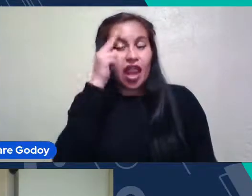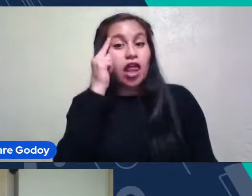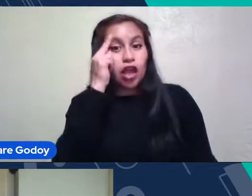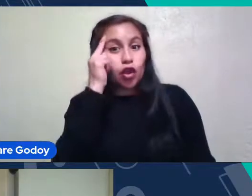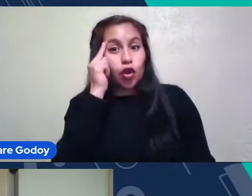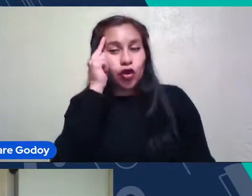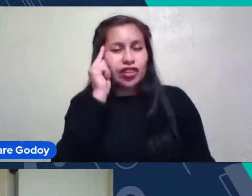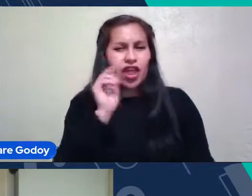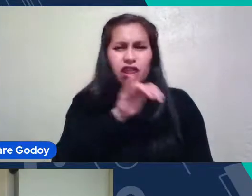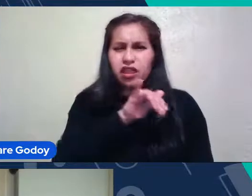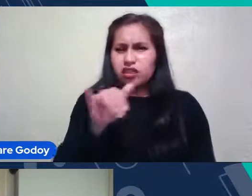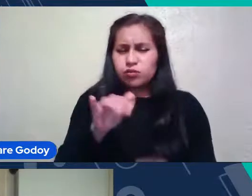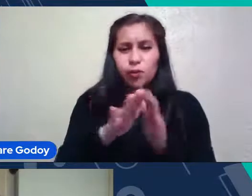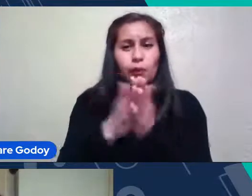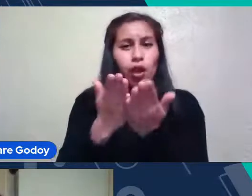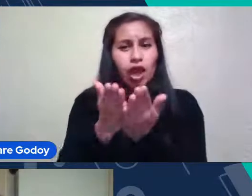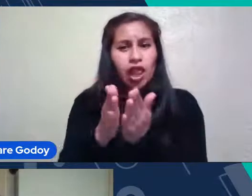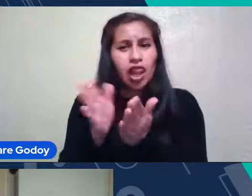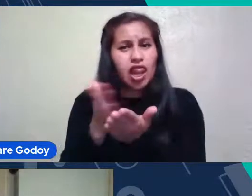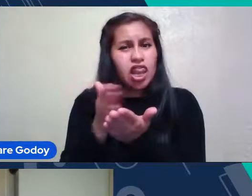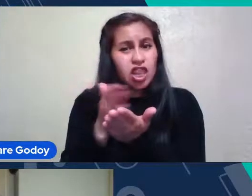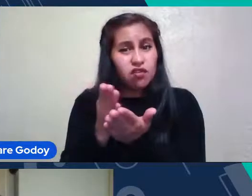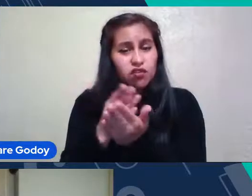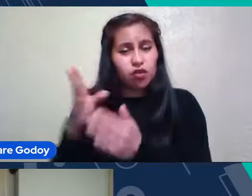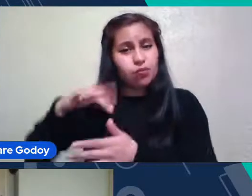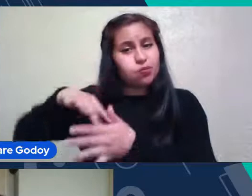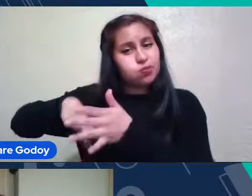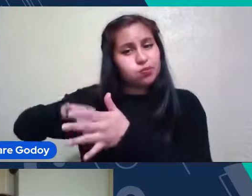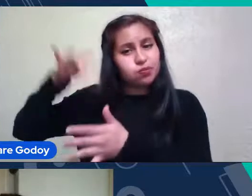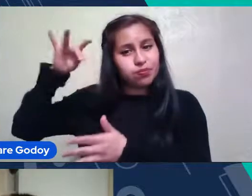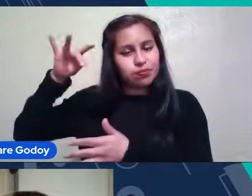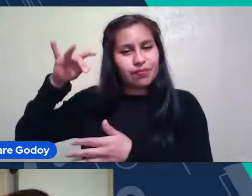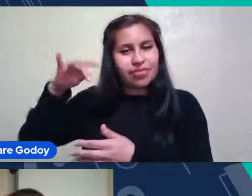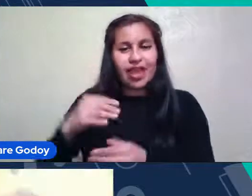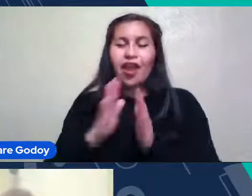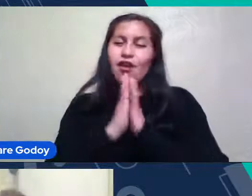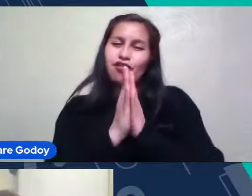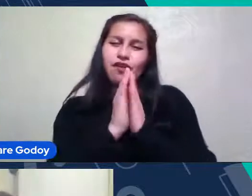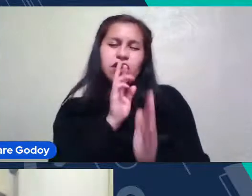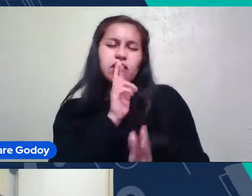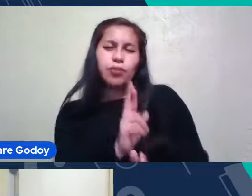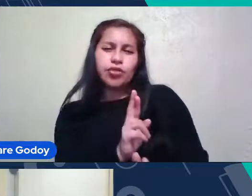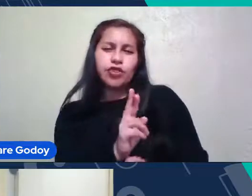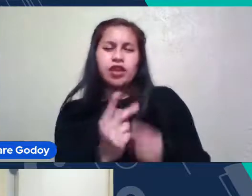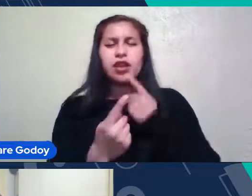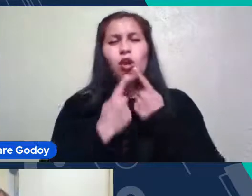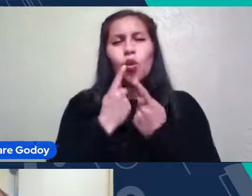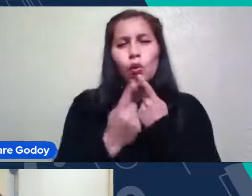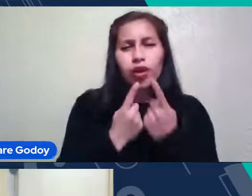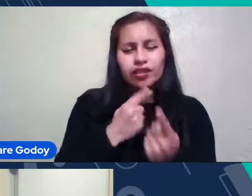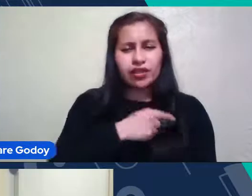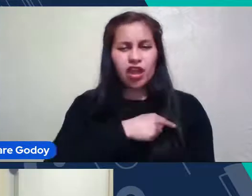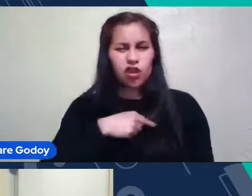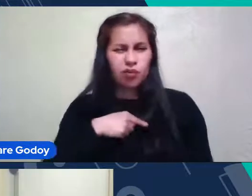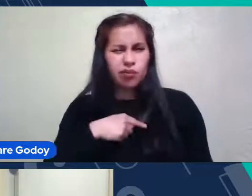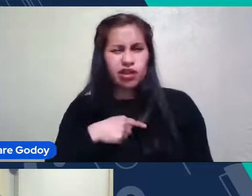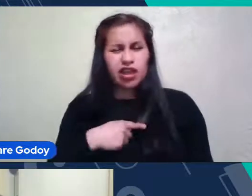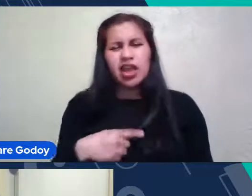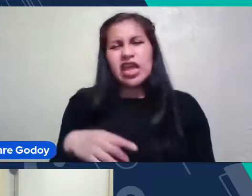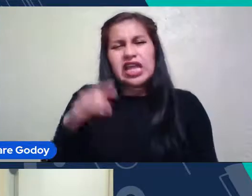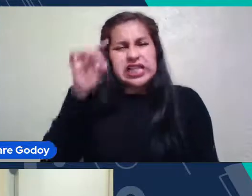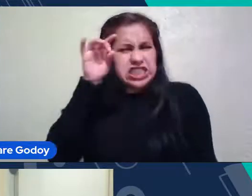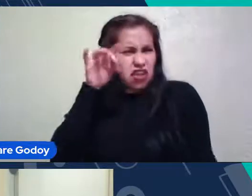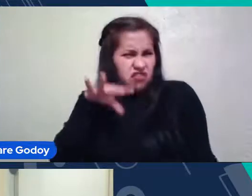finalizar de la charla, a quienes respondan una breve encuesta que se llama ¿Qué sabemos de la aceleración del universo?